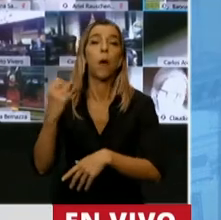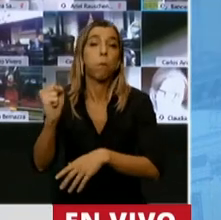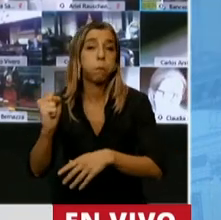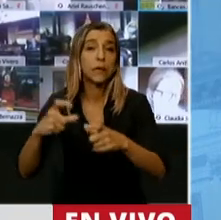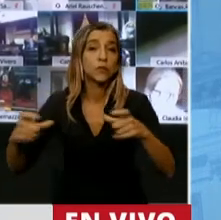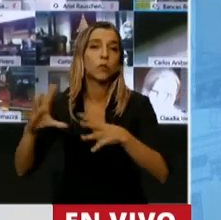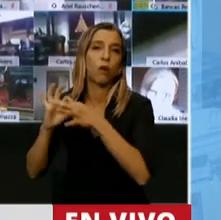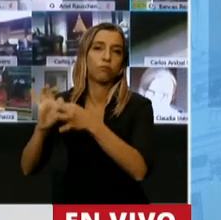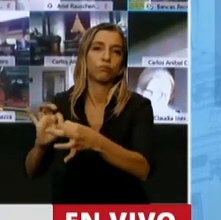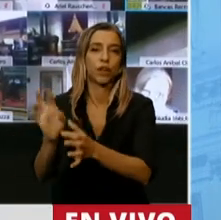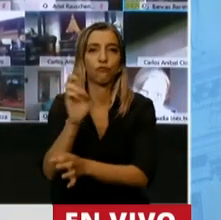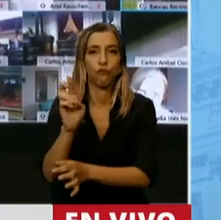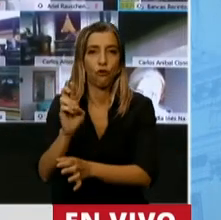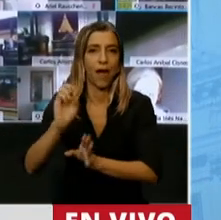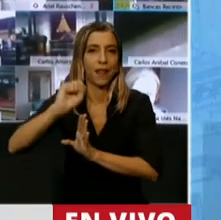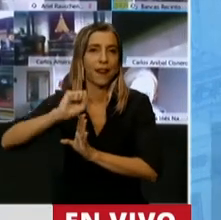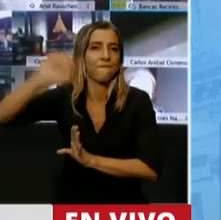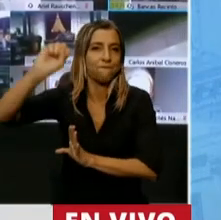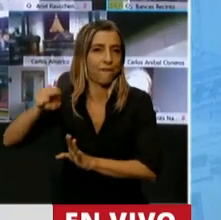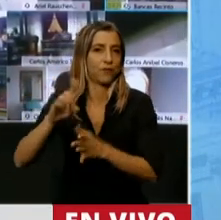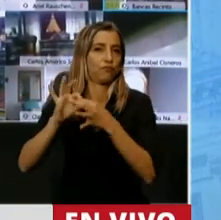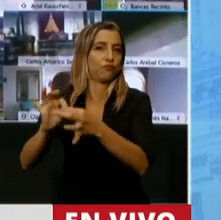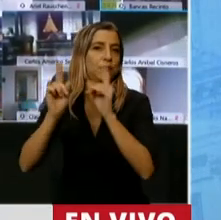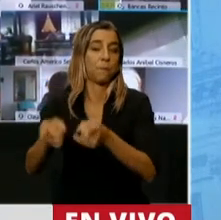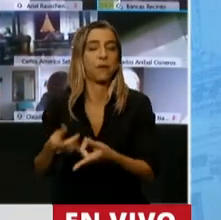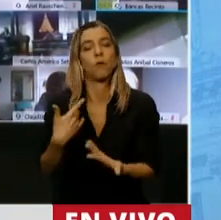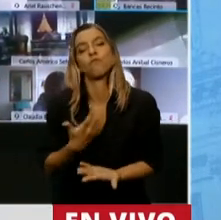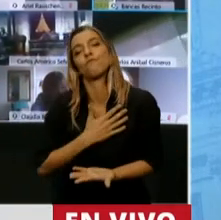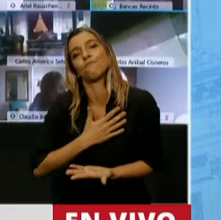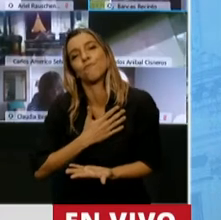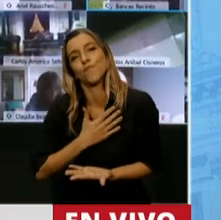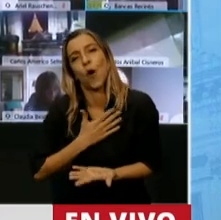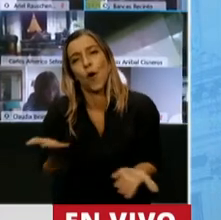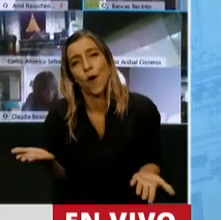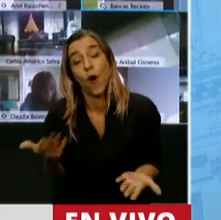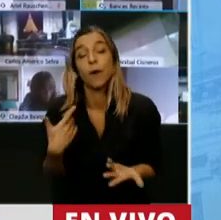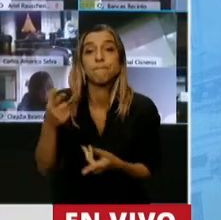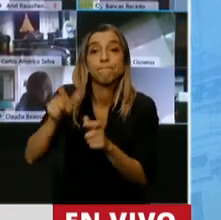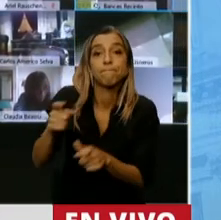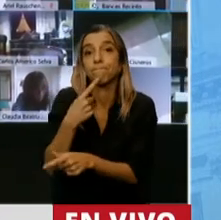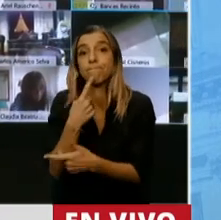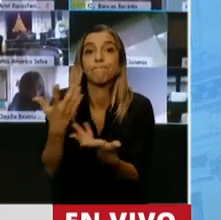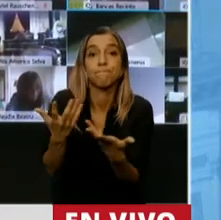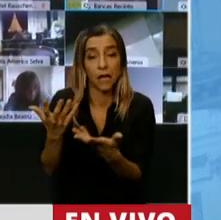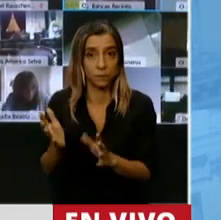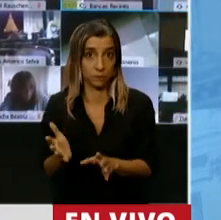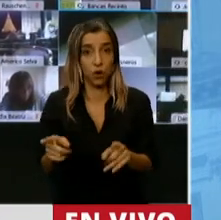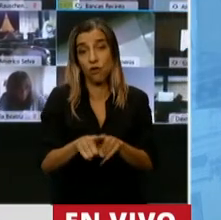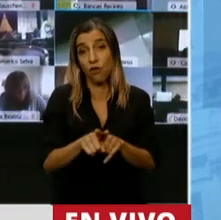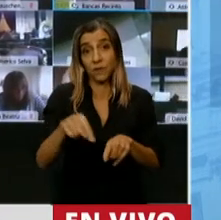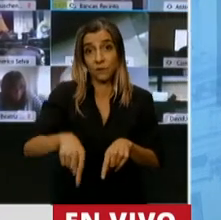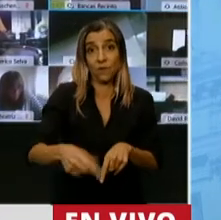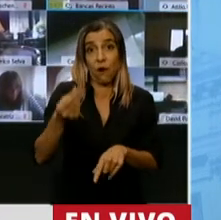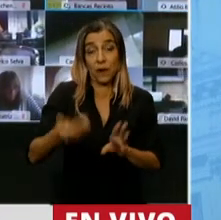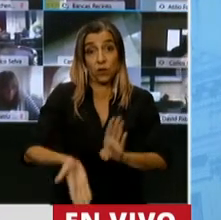atados al dólar, atados a la inflación, para cuidar pobrecitos, porque tienen incertidumbre. Lo mismo pasa con los tarifazos que